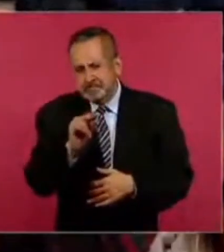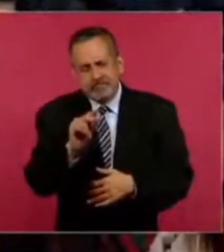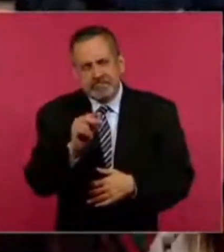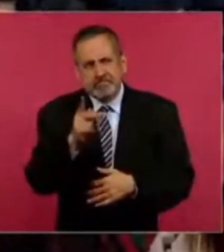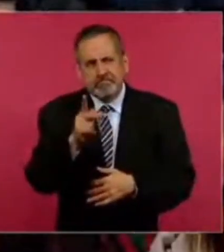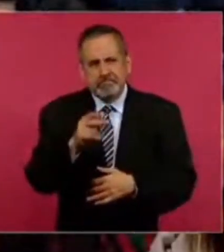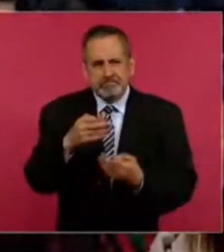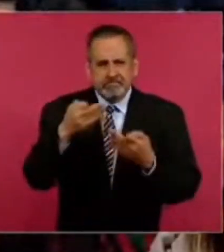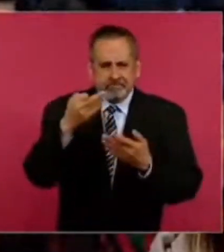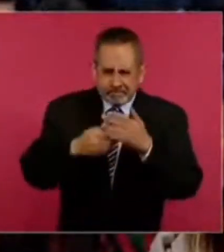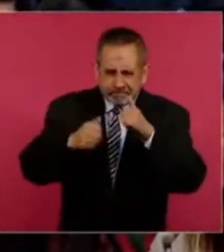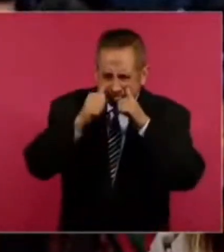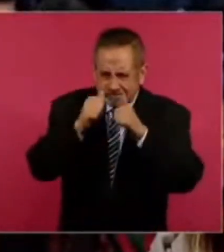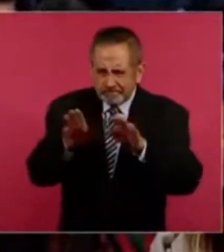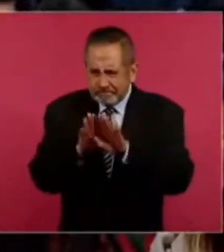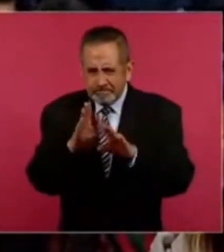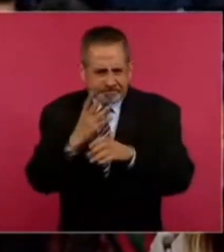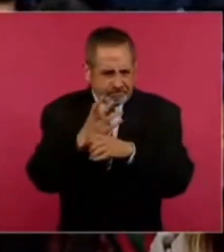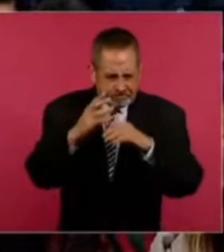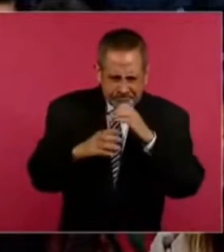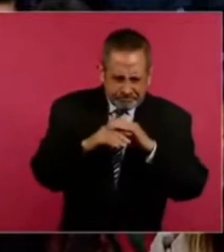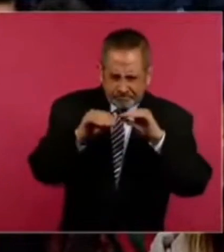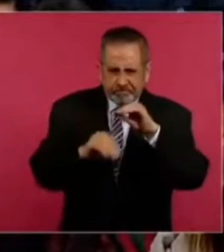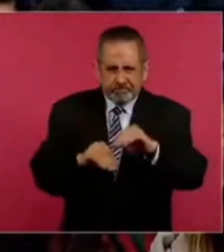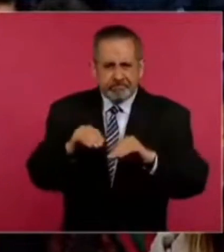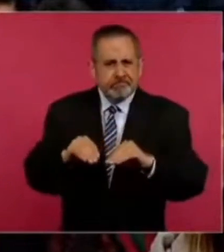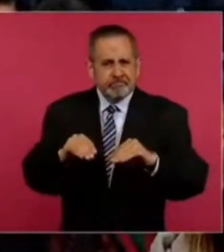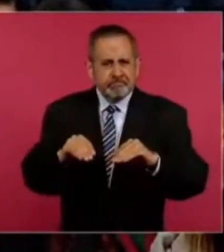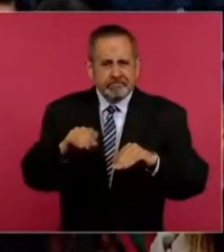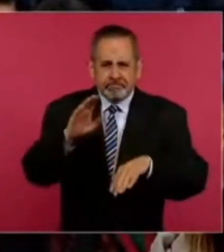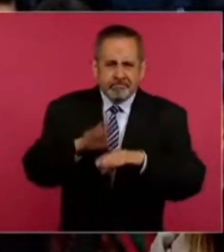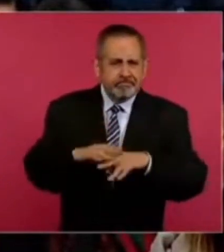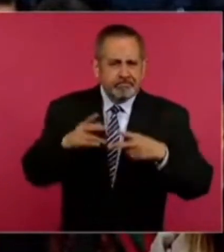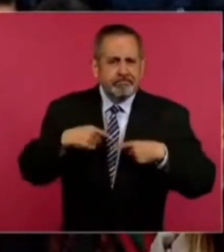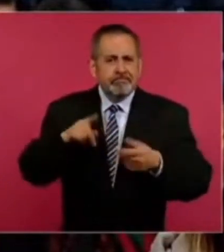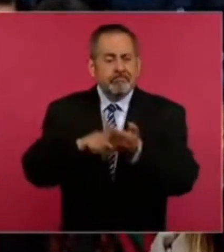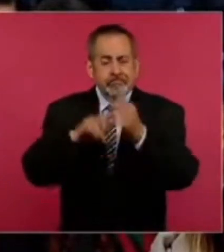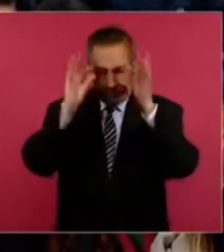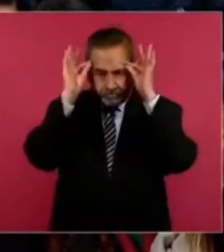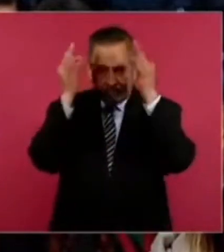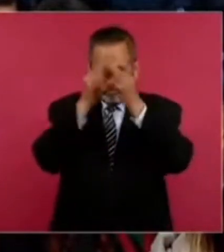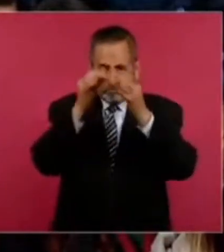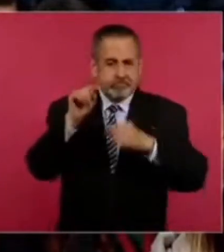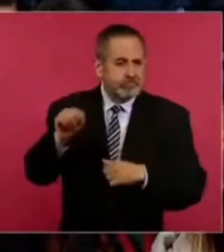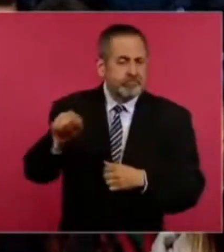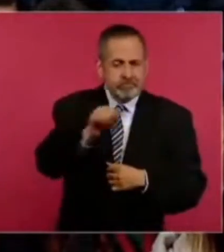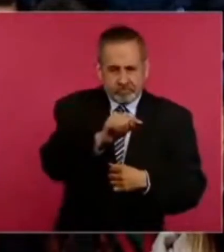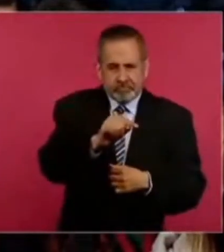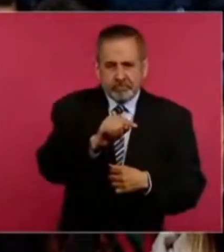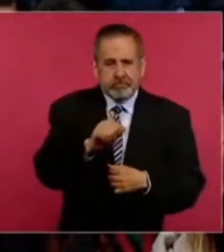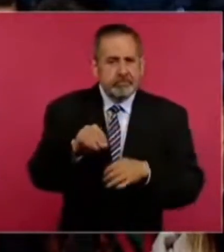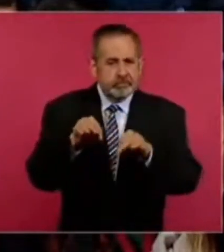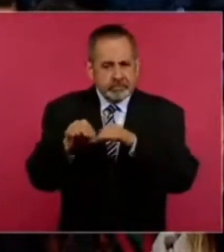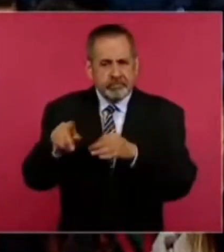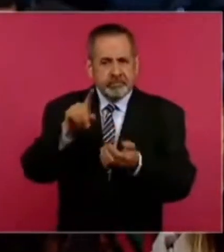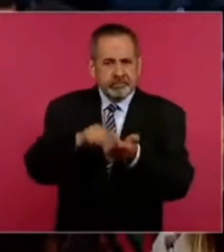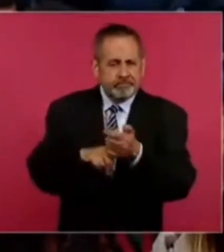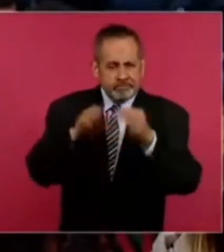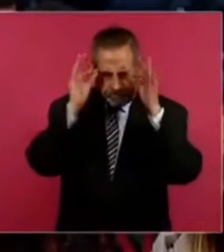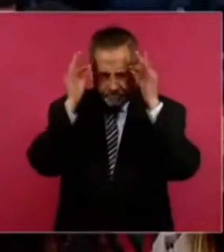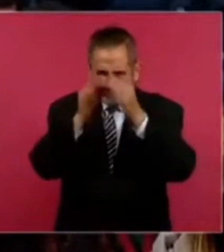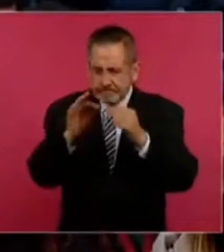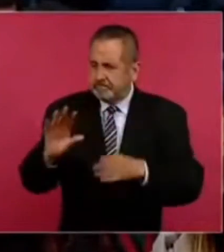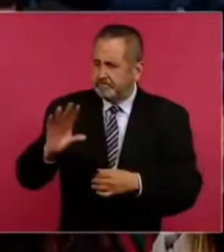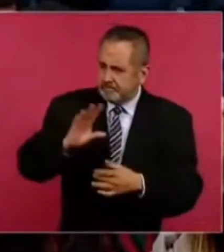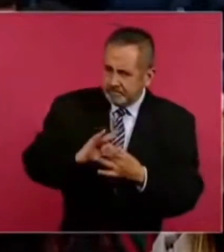equipamiento y de personal en lo que son las aduanas, personal que trabaja en el ramo aduanal. Nos ha